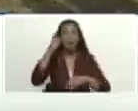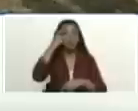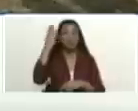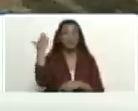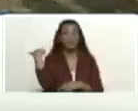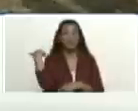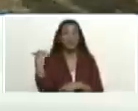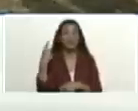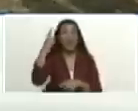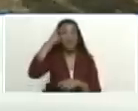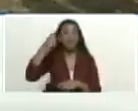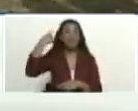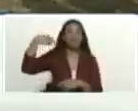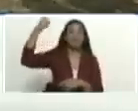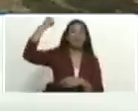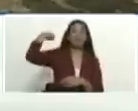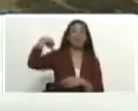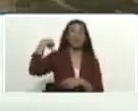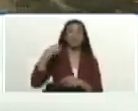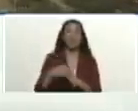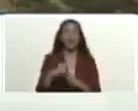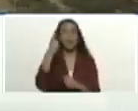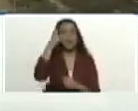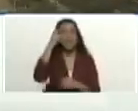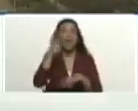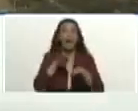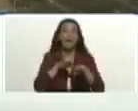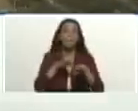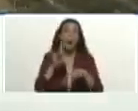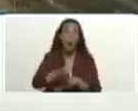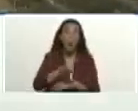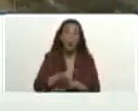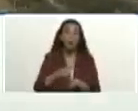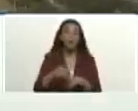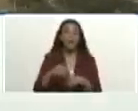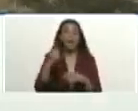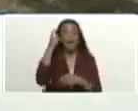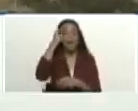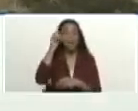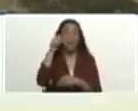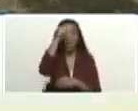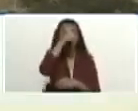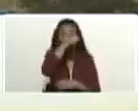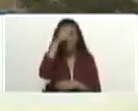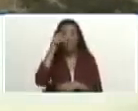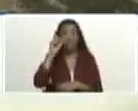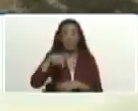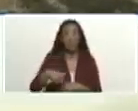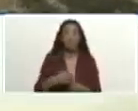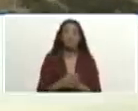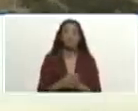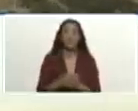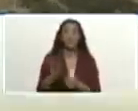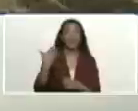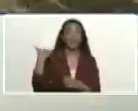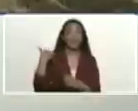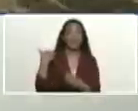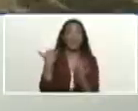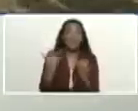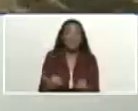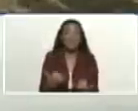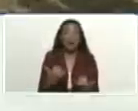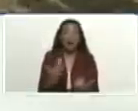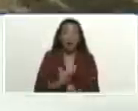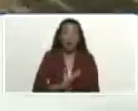de antes de ayer, el día de ayer, hoy está un poco el cielo despejado, pero quise comunicarme con el